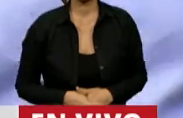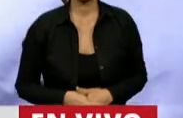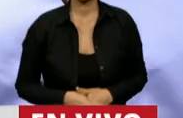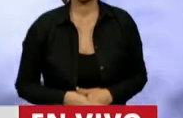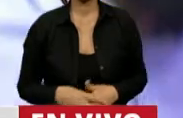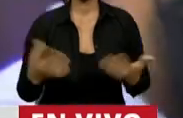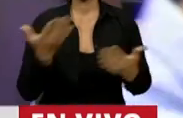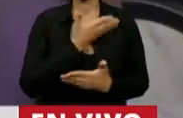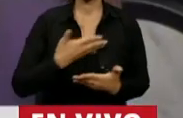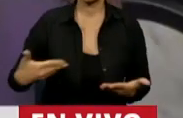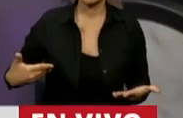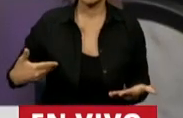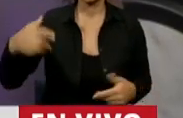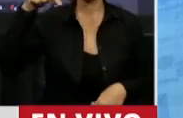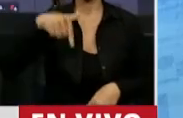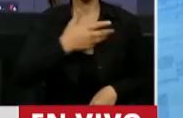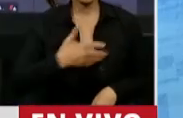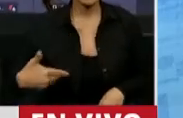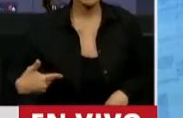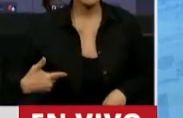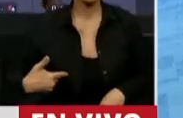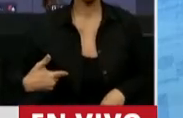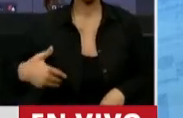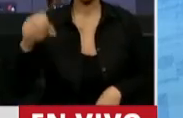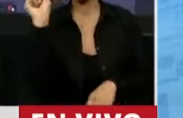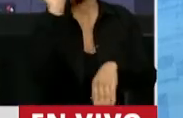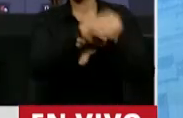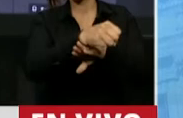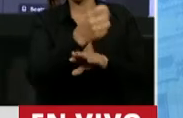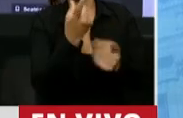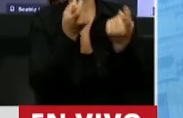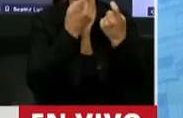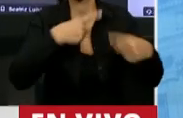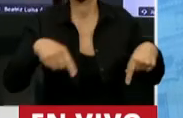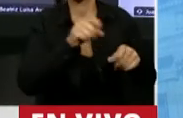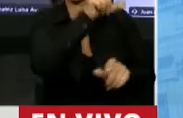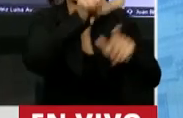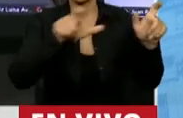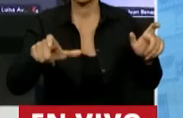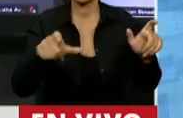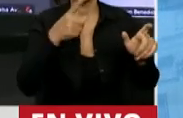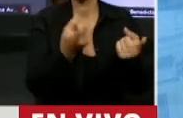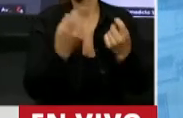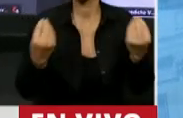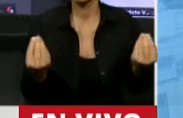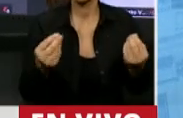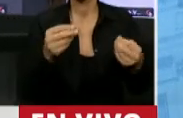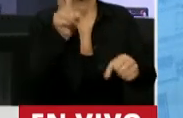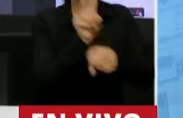Señora Presidenta, este gobierno ignora la necesidad de nuestro pueblo. Nuestro pueblo necesita seguridad,